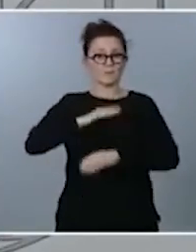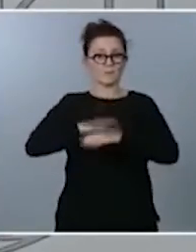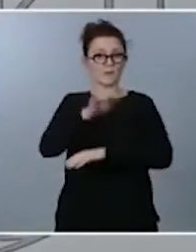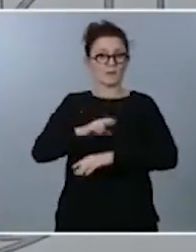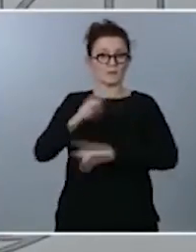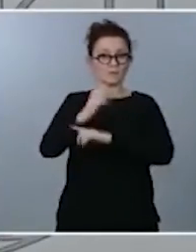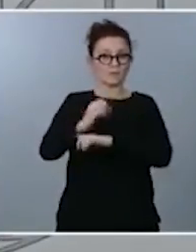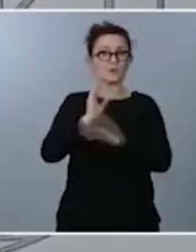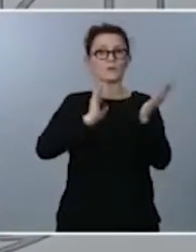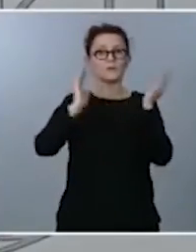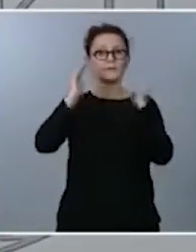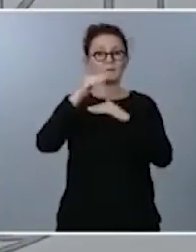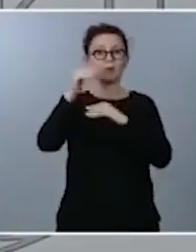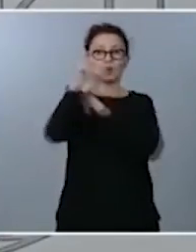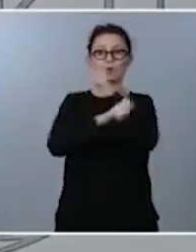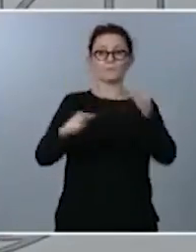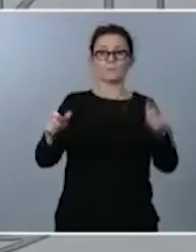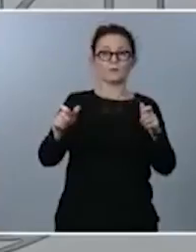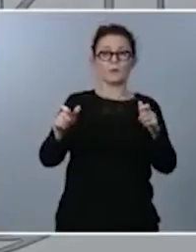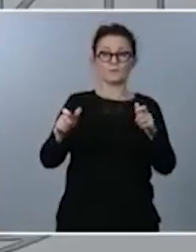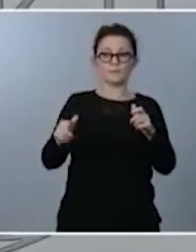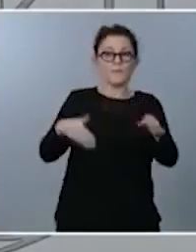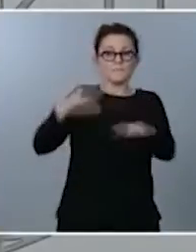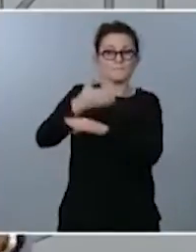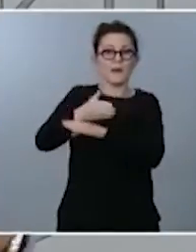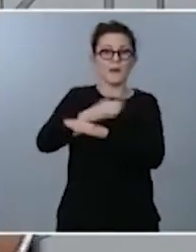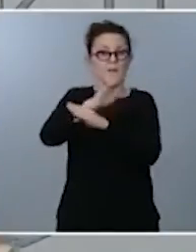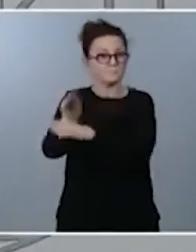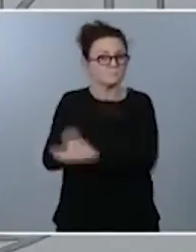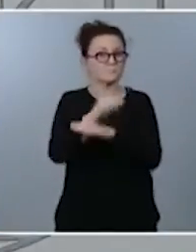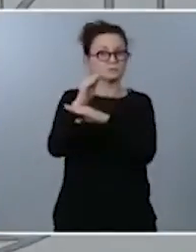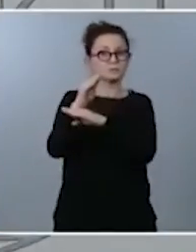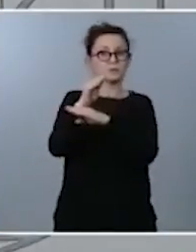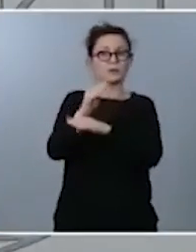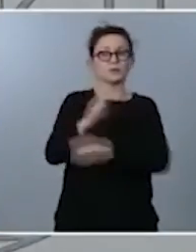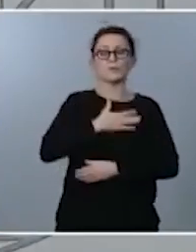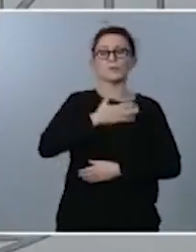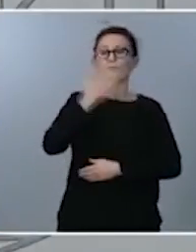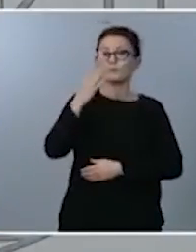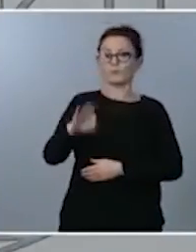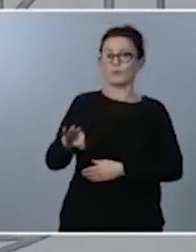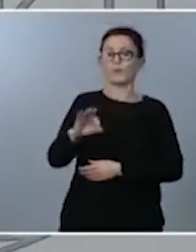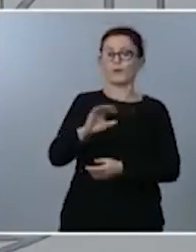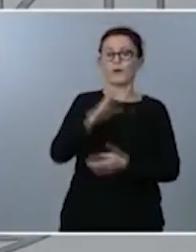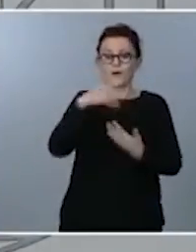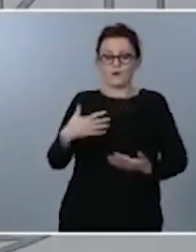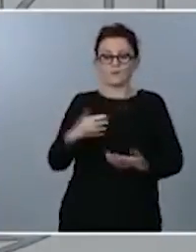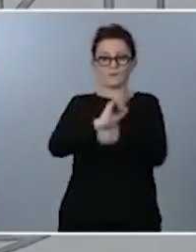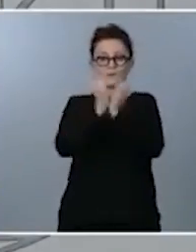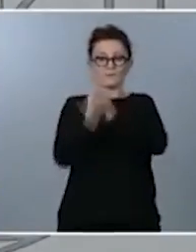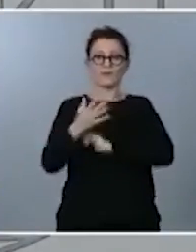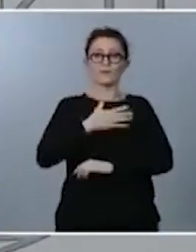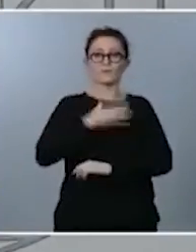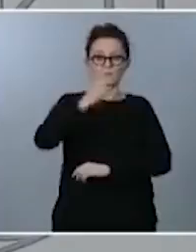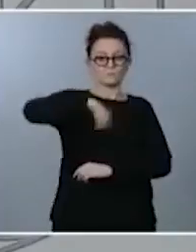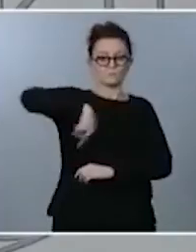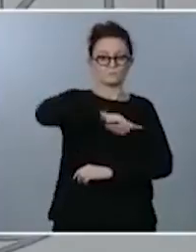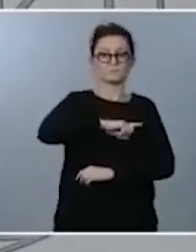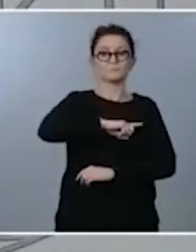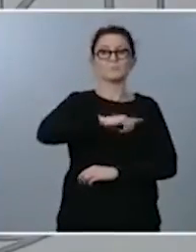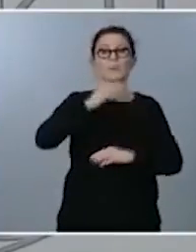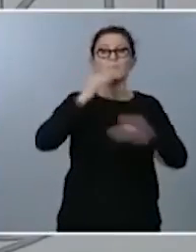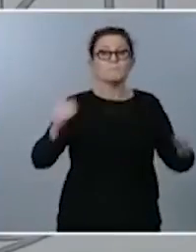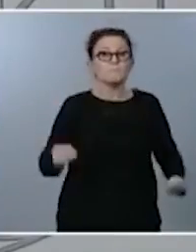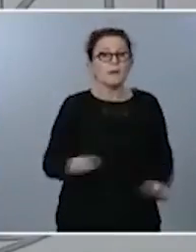de personas que atienden ese entorno se pueda ver modificado y podamos diseñar mejoras en nuestro